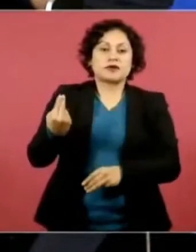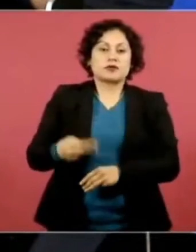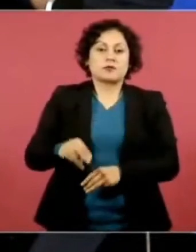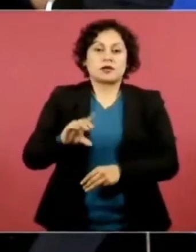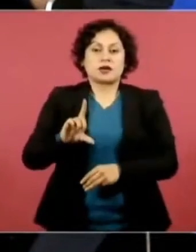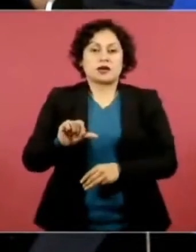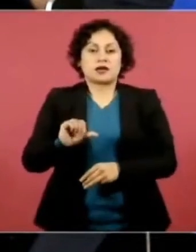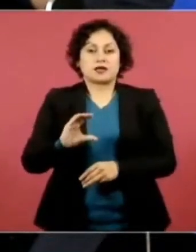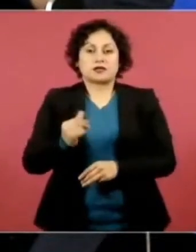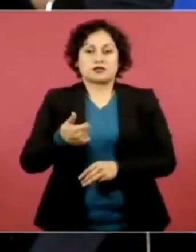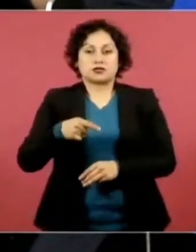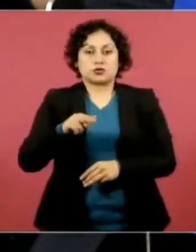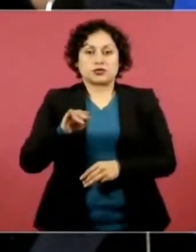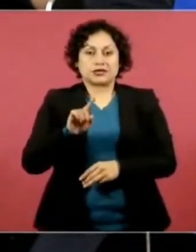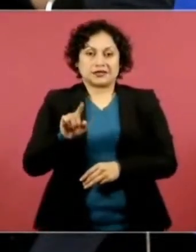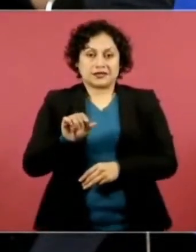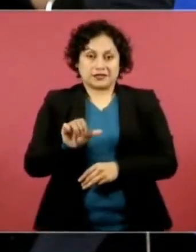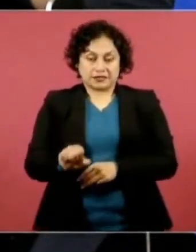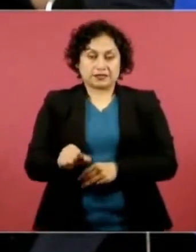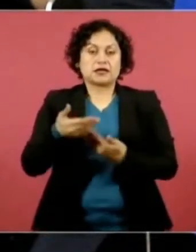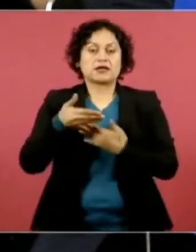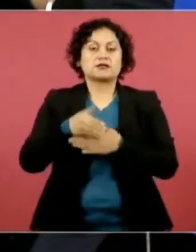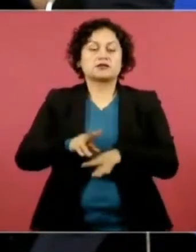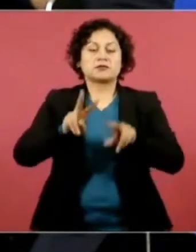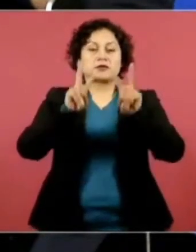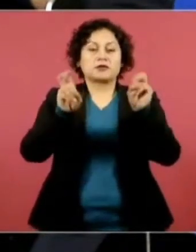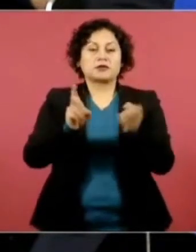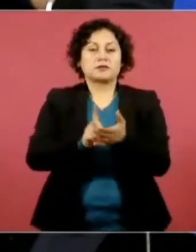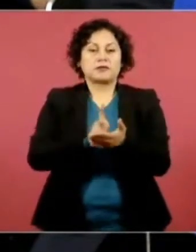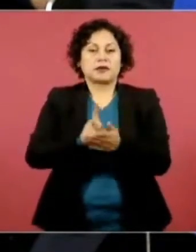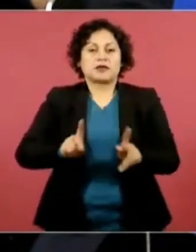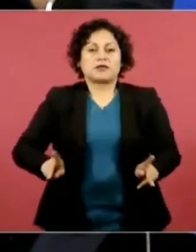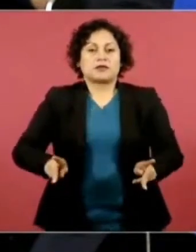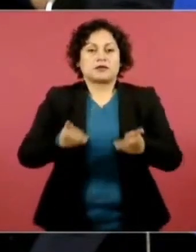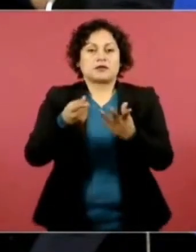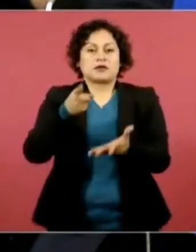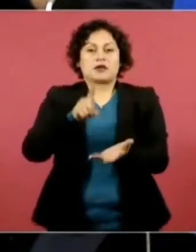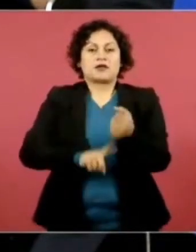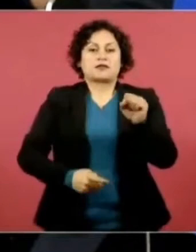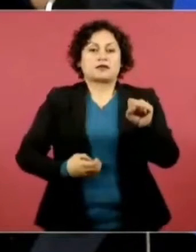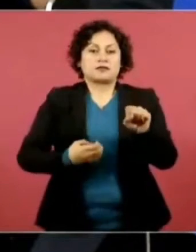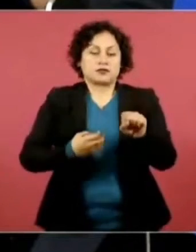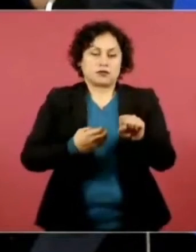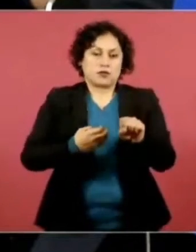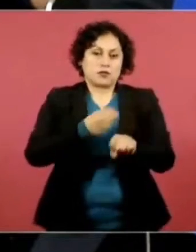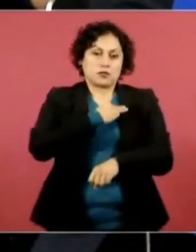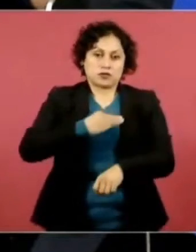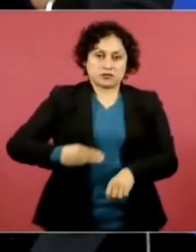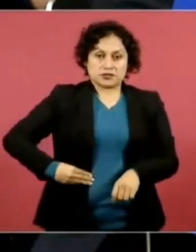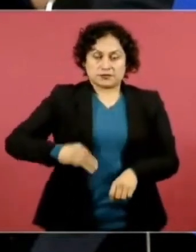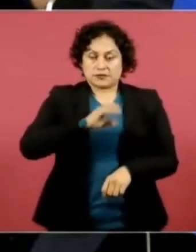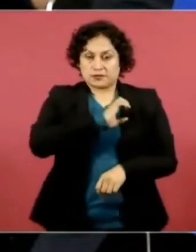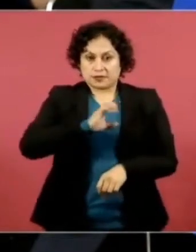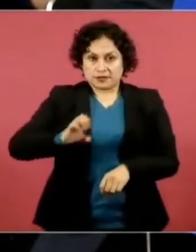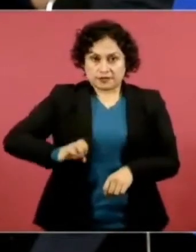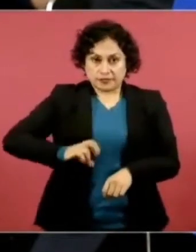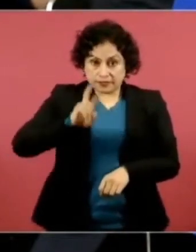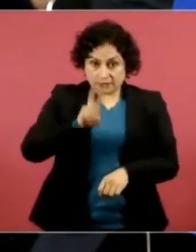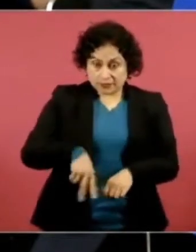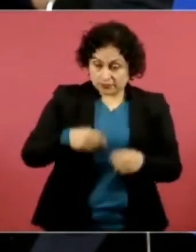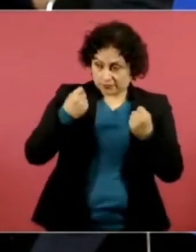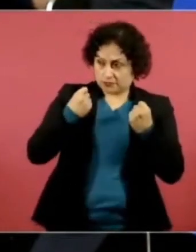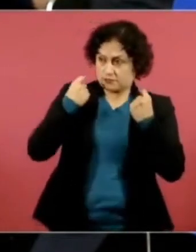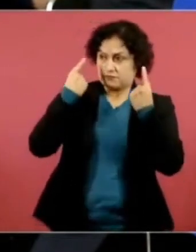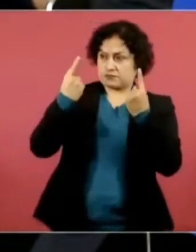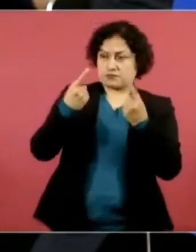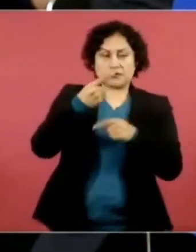relacionado con la distribución de estupefacientes y extorsiones en el municipio de Catepec. Sorprende que mientras la gobernadora Delfina Gómez